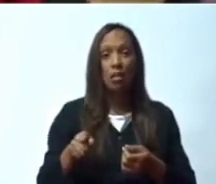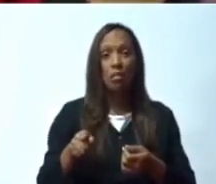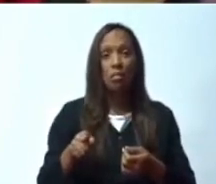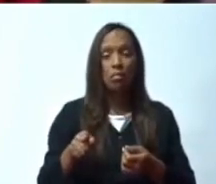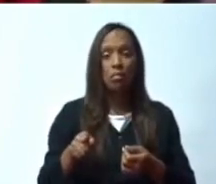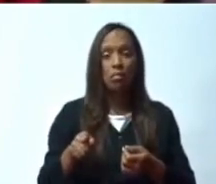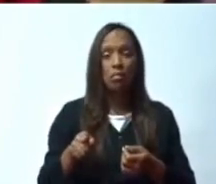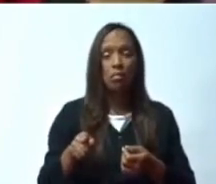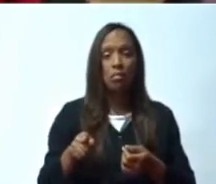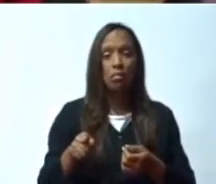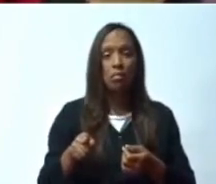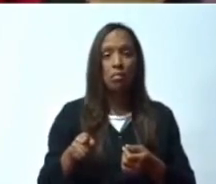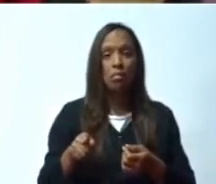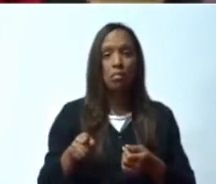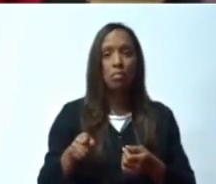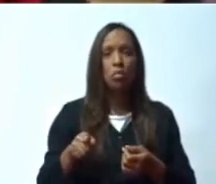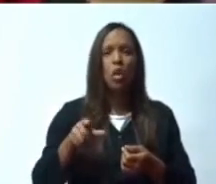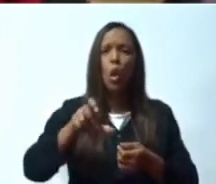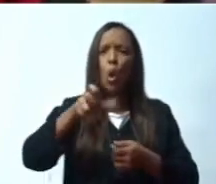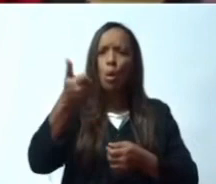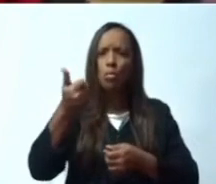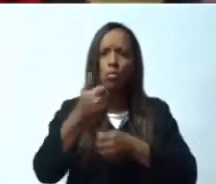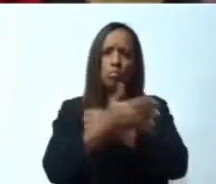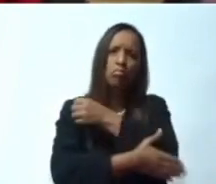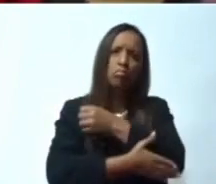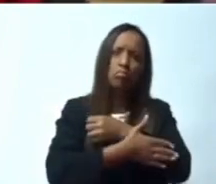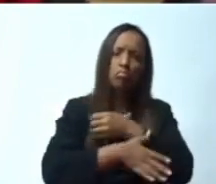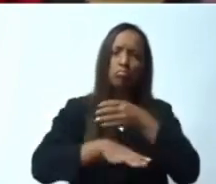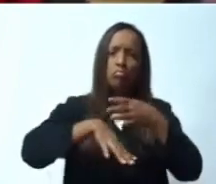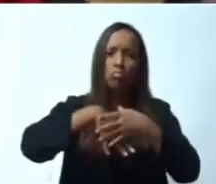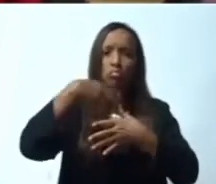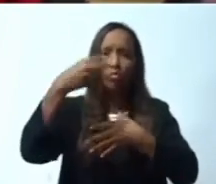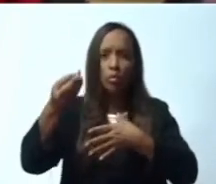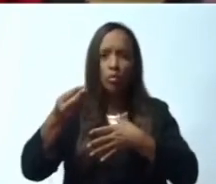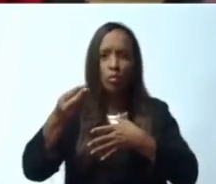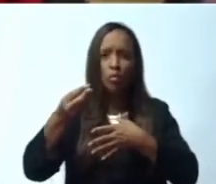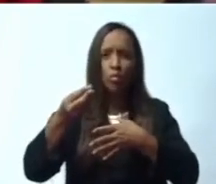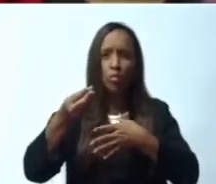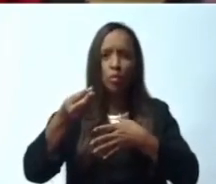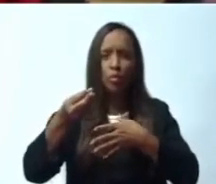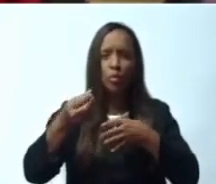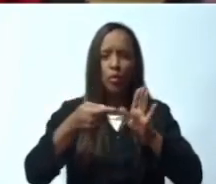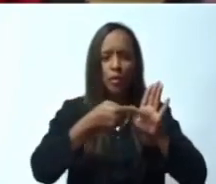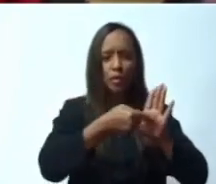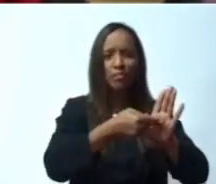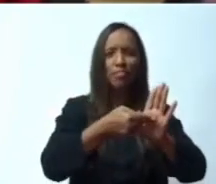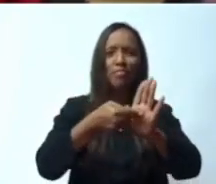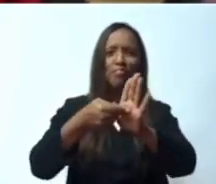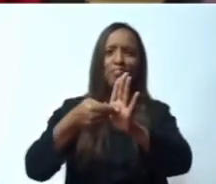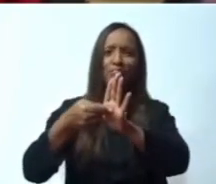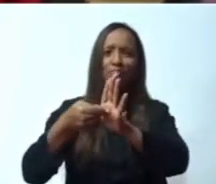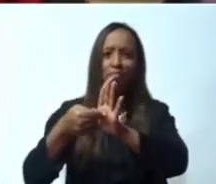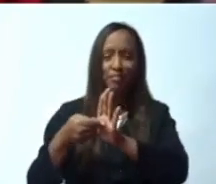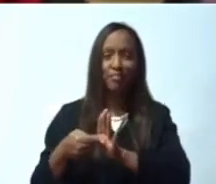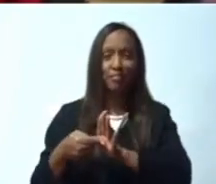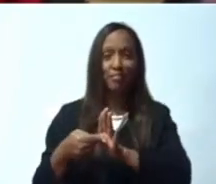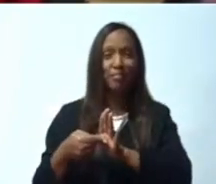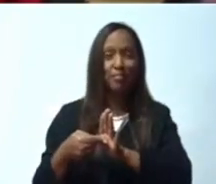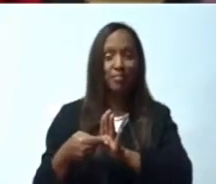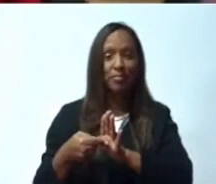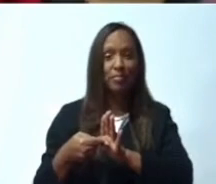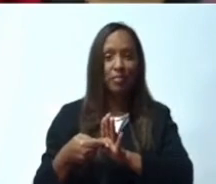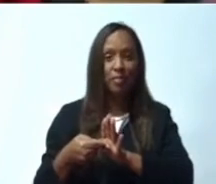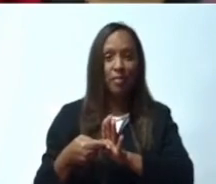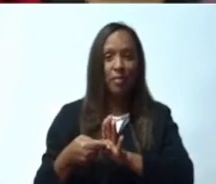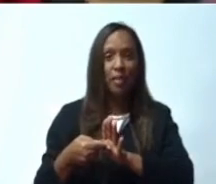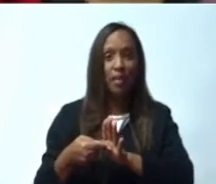en nuestro país, sino que ha recibido reconocimiento a nivel internacional